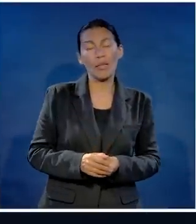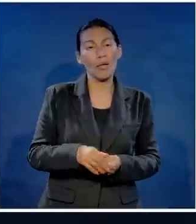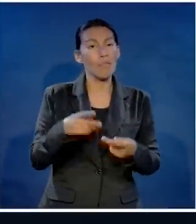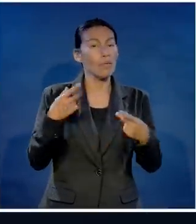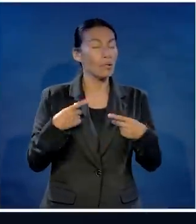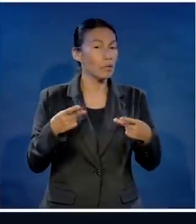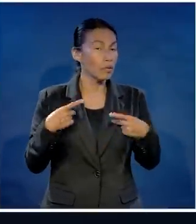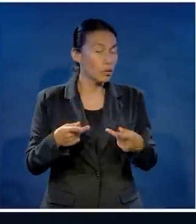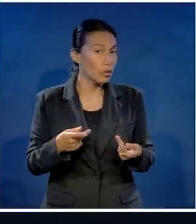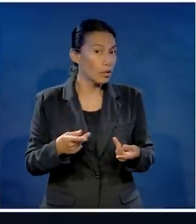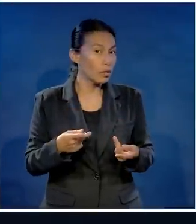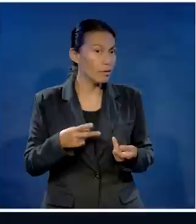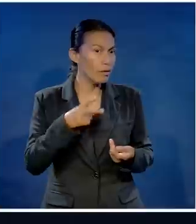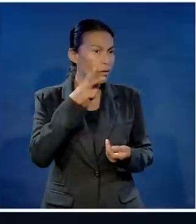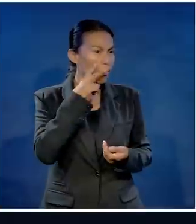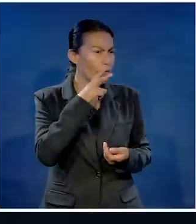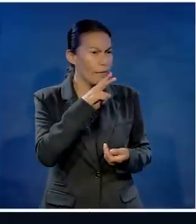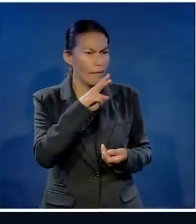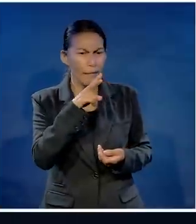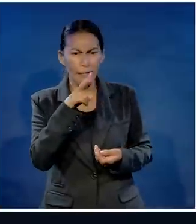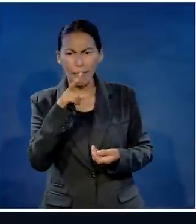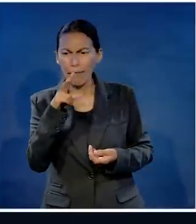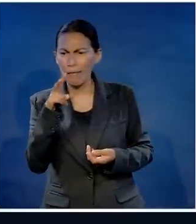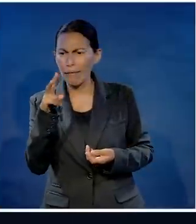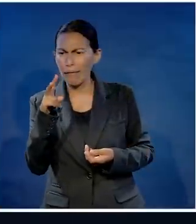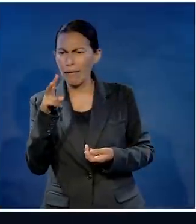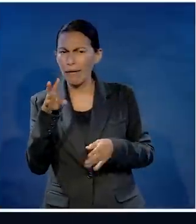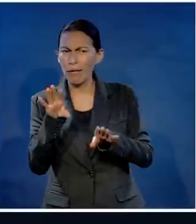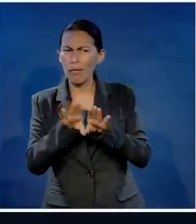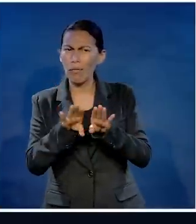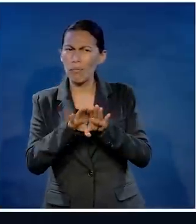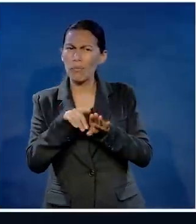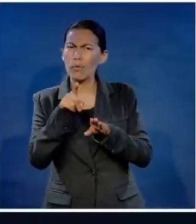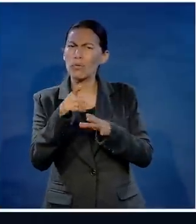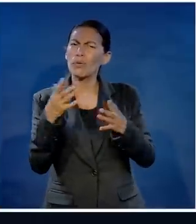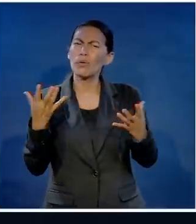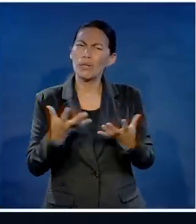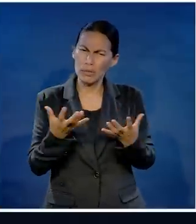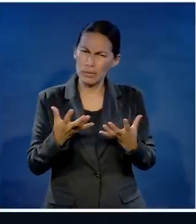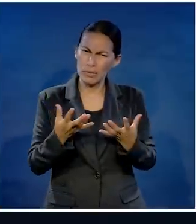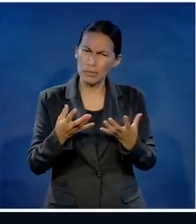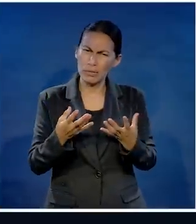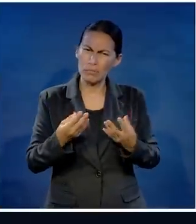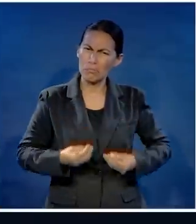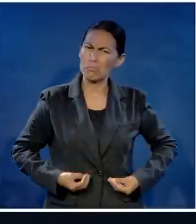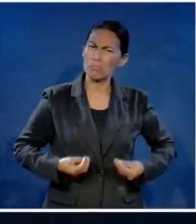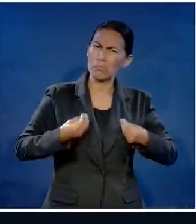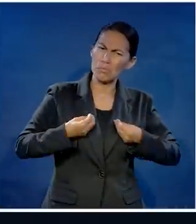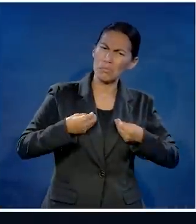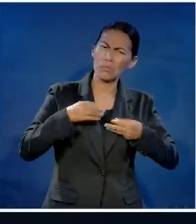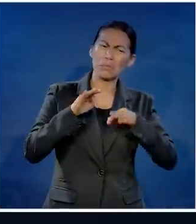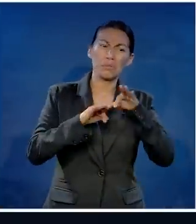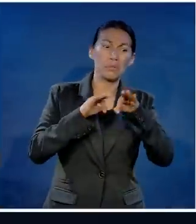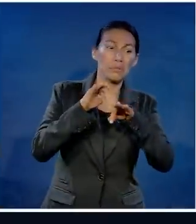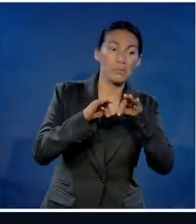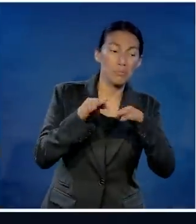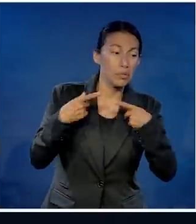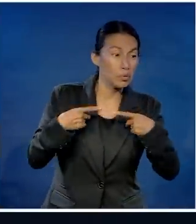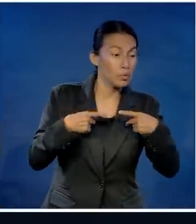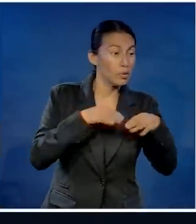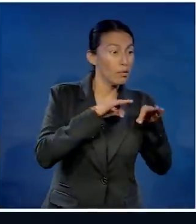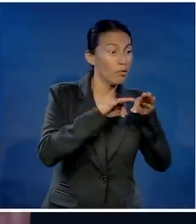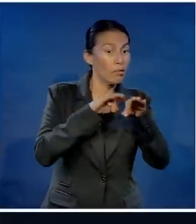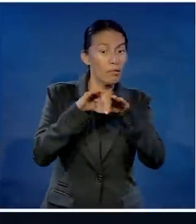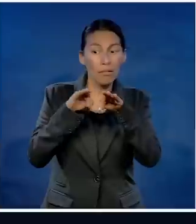La gente siempre va a tomar más preocupación. Es decir, tiene más relevancia la forma en que tú vives y cómo